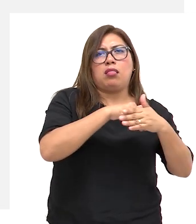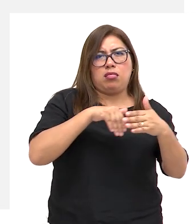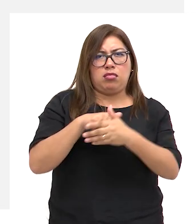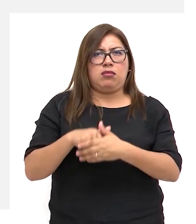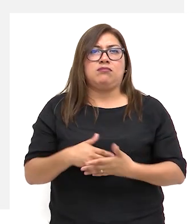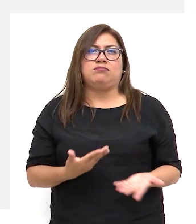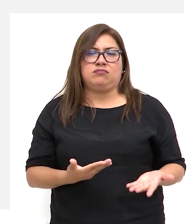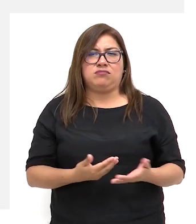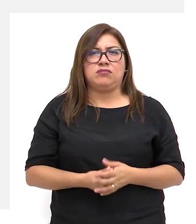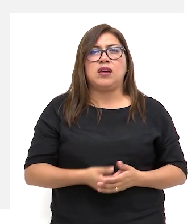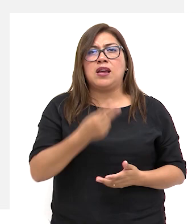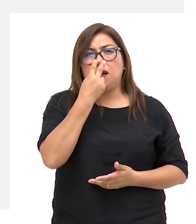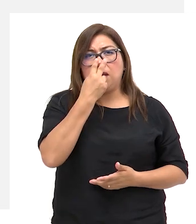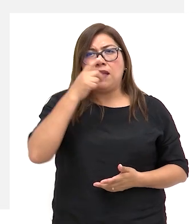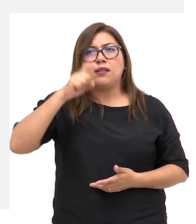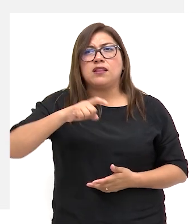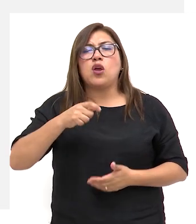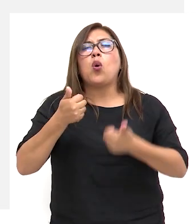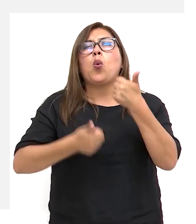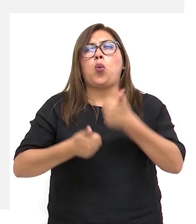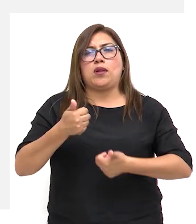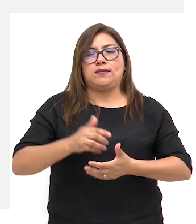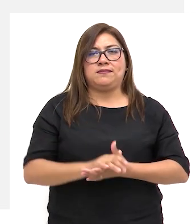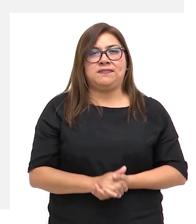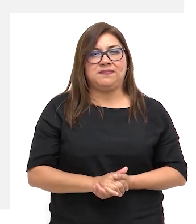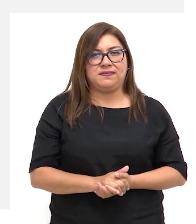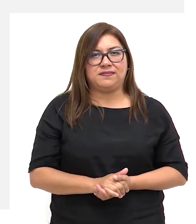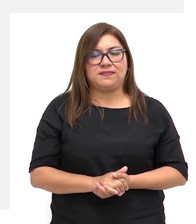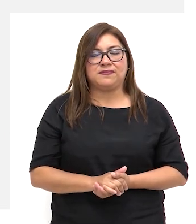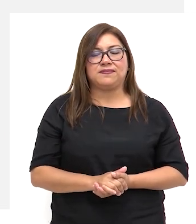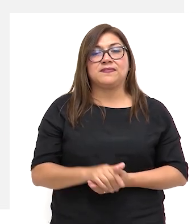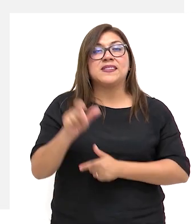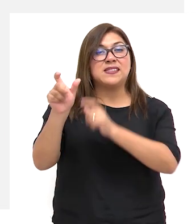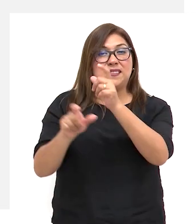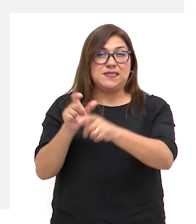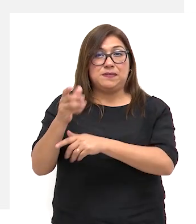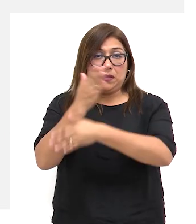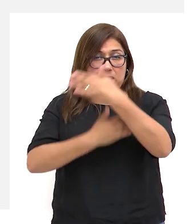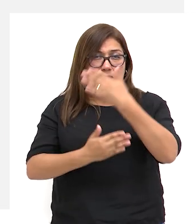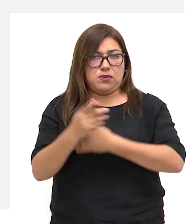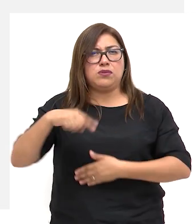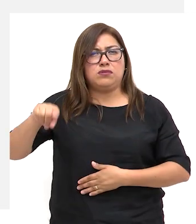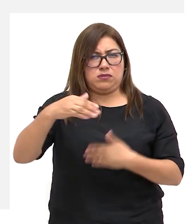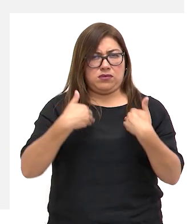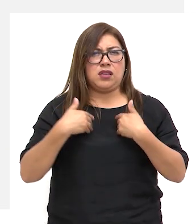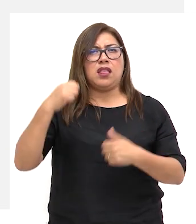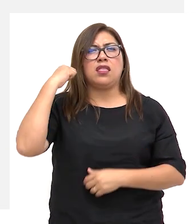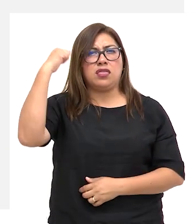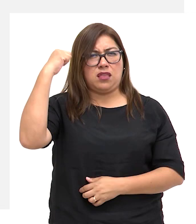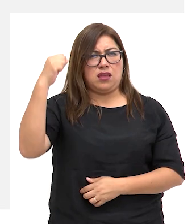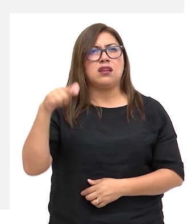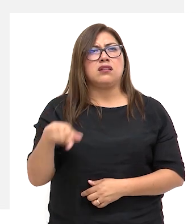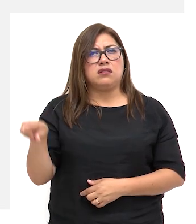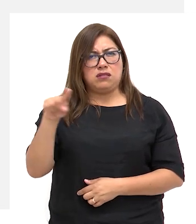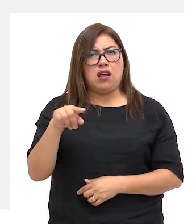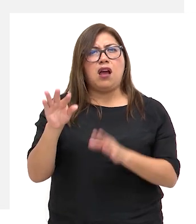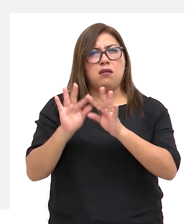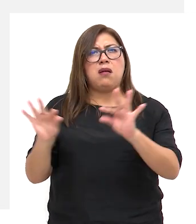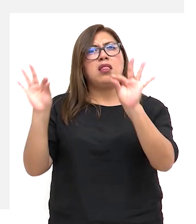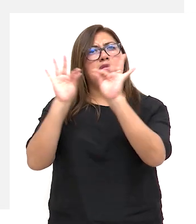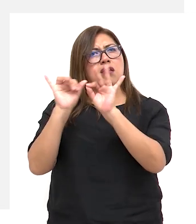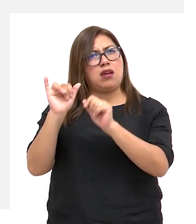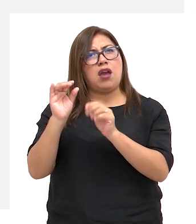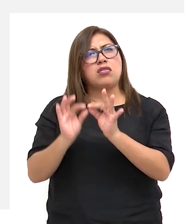Algunas de las creencias asociadas son las siguientes. Las personas con discapacidad tienen derechos, valía y